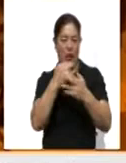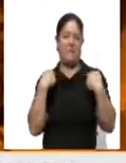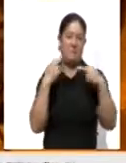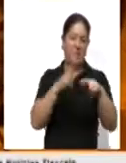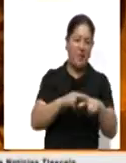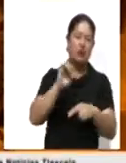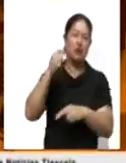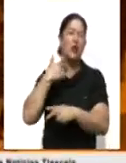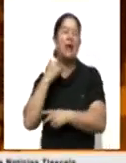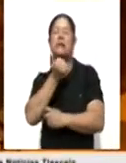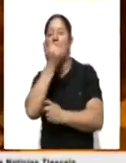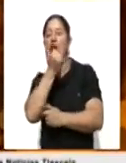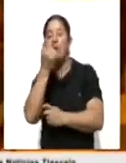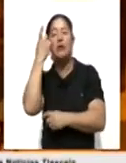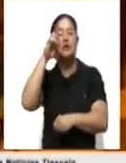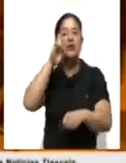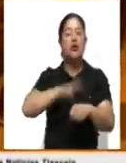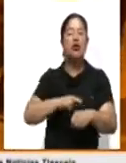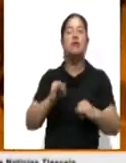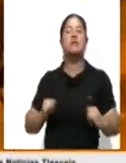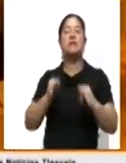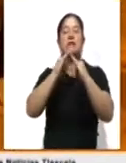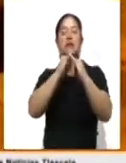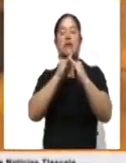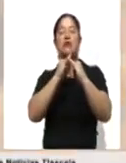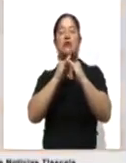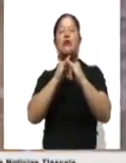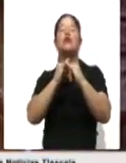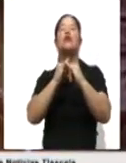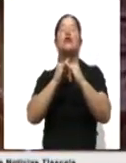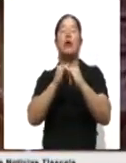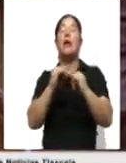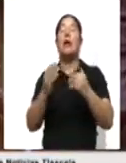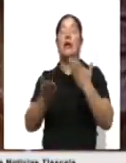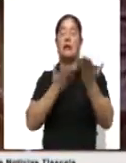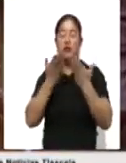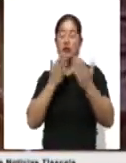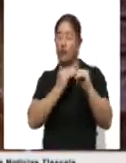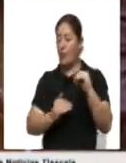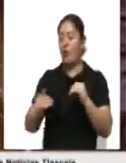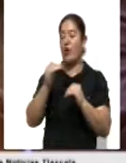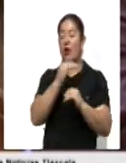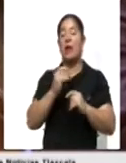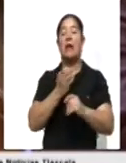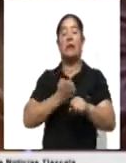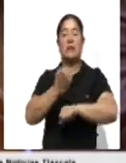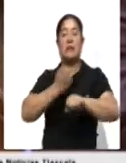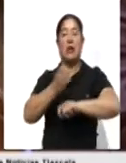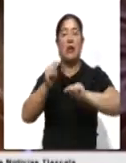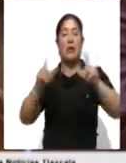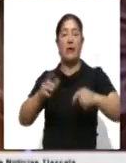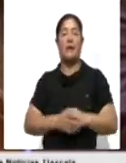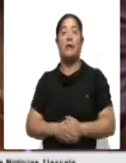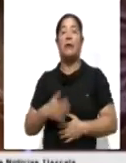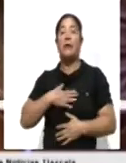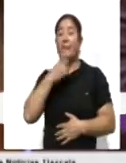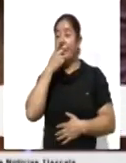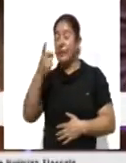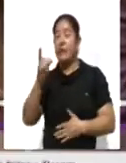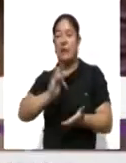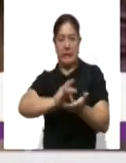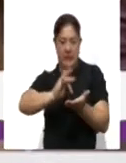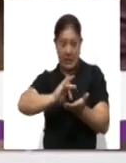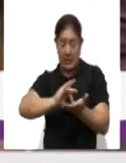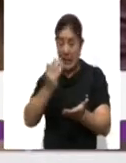y exalumnos del Instituto de Estudios Superiores del Estado. Entregó esto en agradecimiento y testimonio